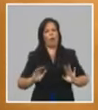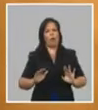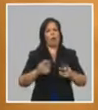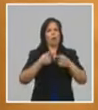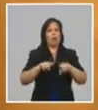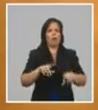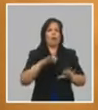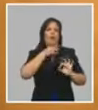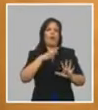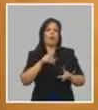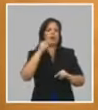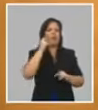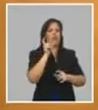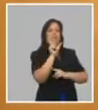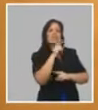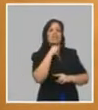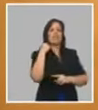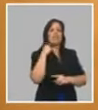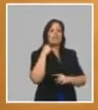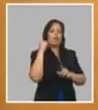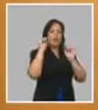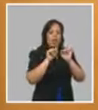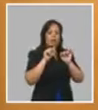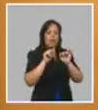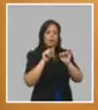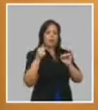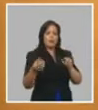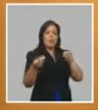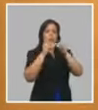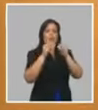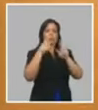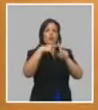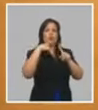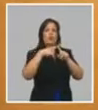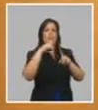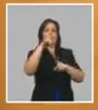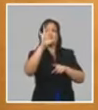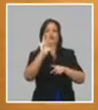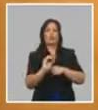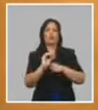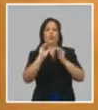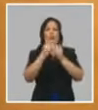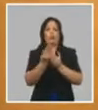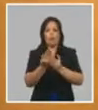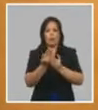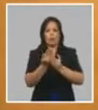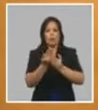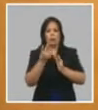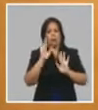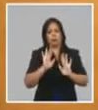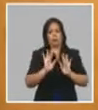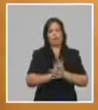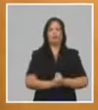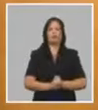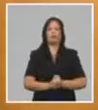días a partir de que se le venció su dieta y ahí sabe qué mes le tocará entonces ir a vencer. eso pasa hasta